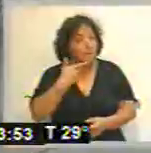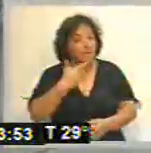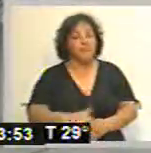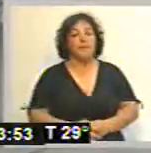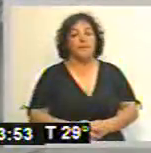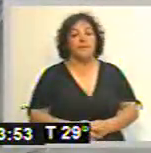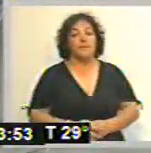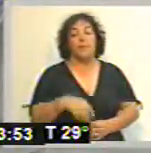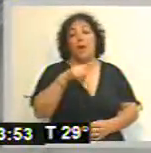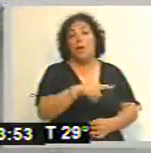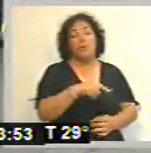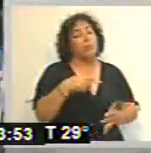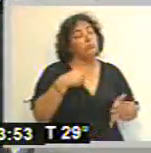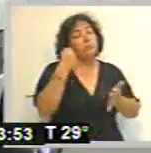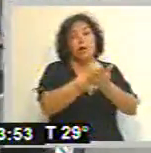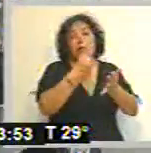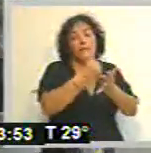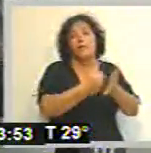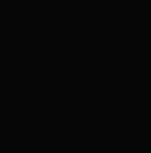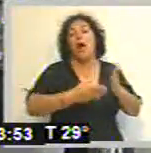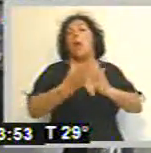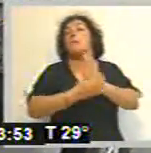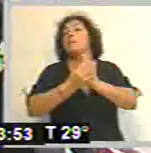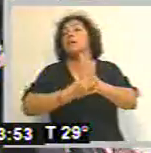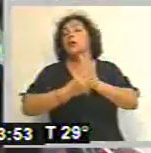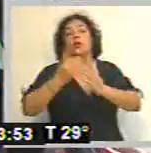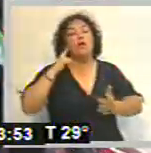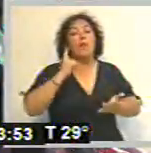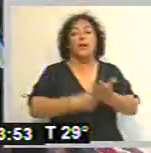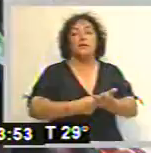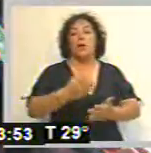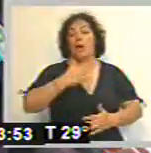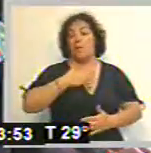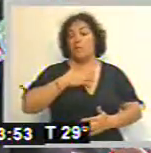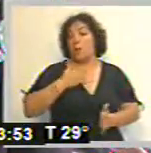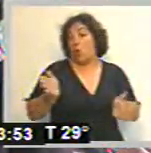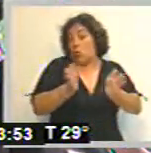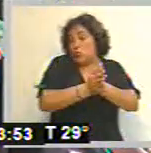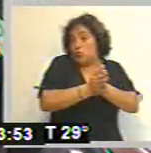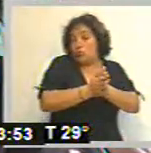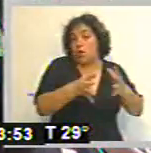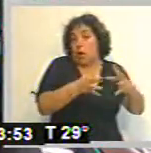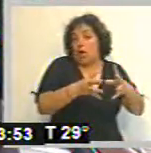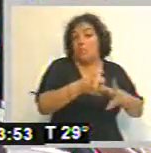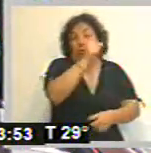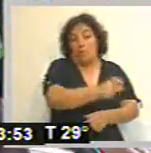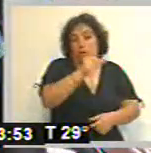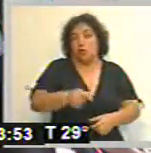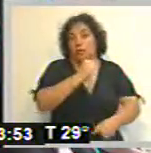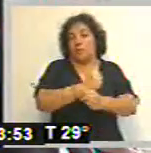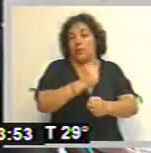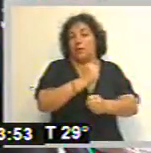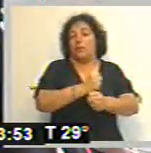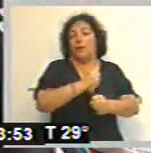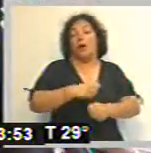Este es un desafío que me plantea el Ministro al designarme junto a un equipo de gente que hemos